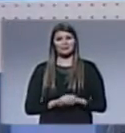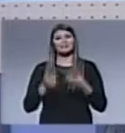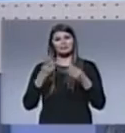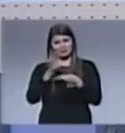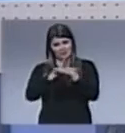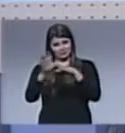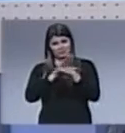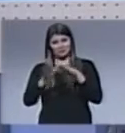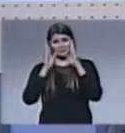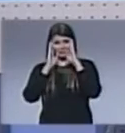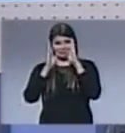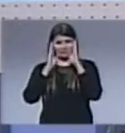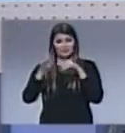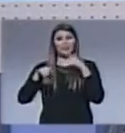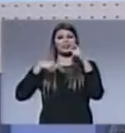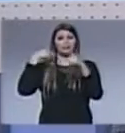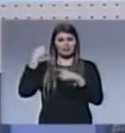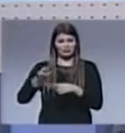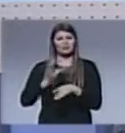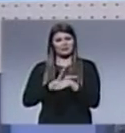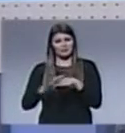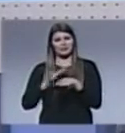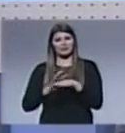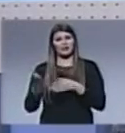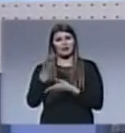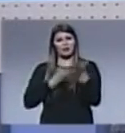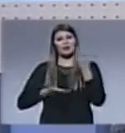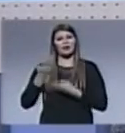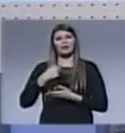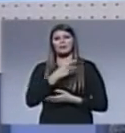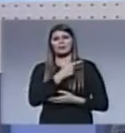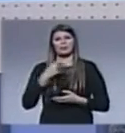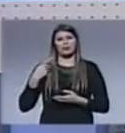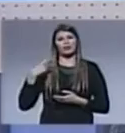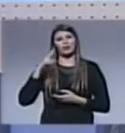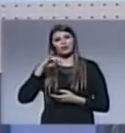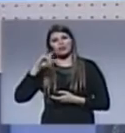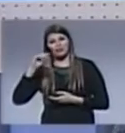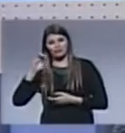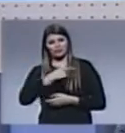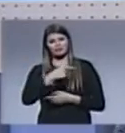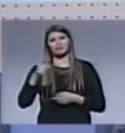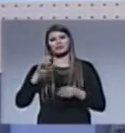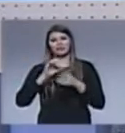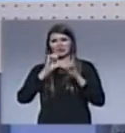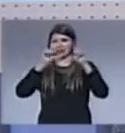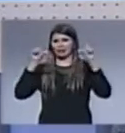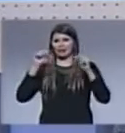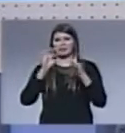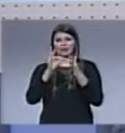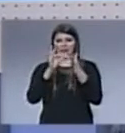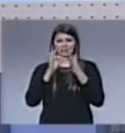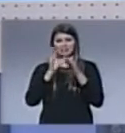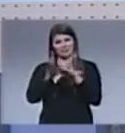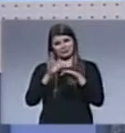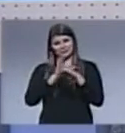Quédate con nosotros porque después de la pausa ya está compartiendo con nosotros el pastor Víctor Val, nuestro editorial de la semana, con un tema muy especial.